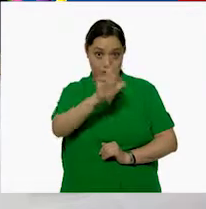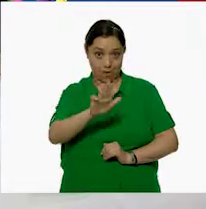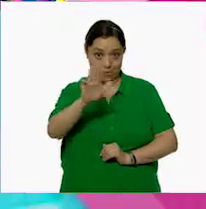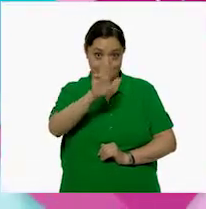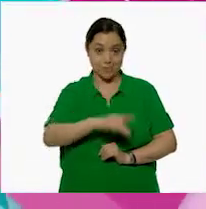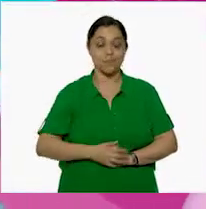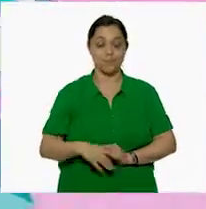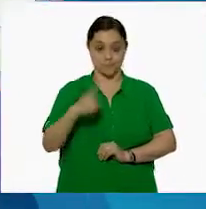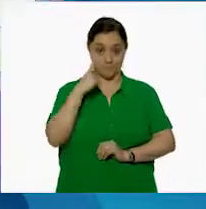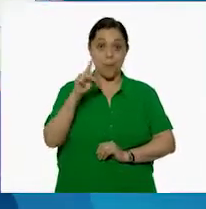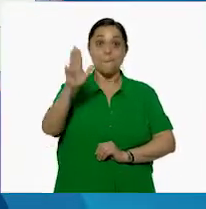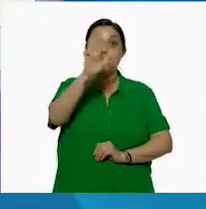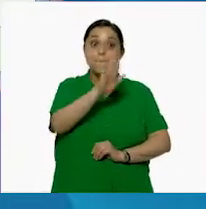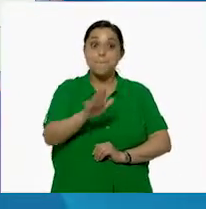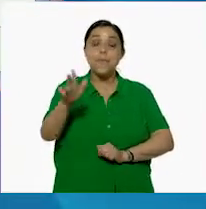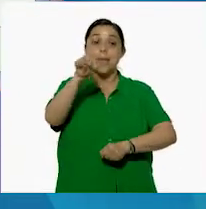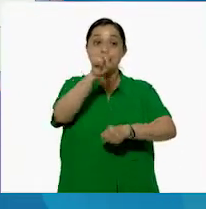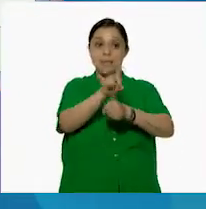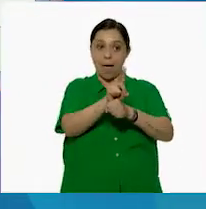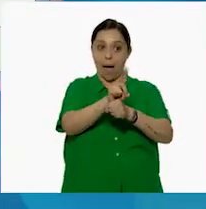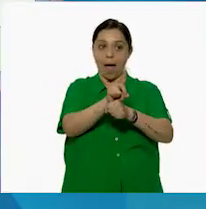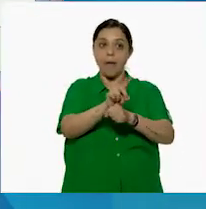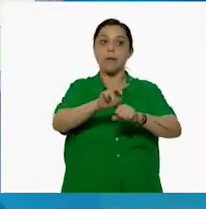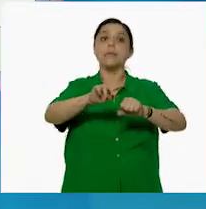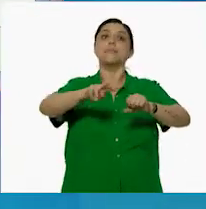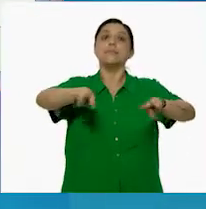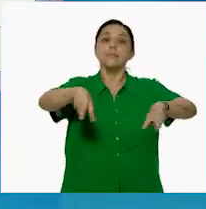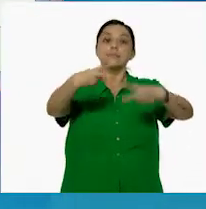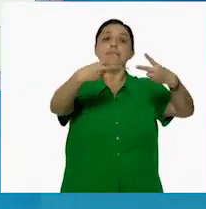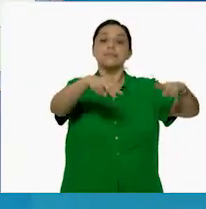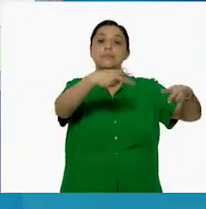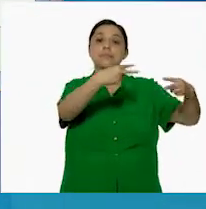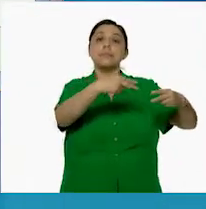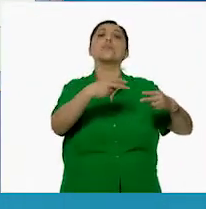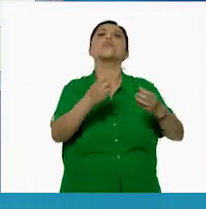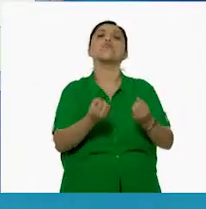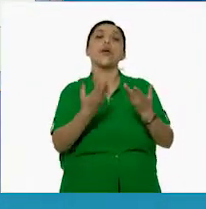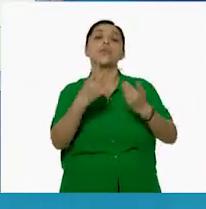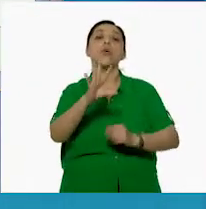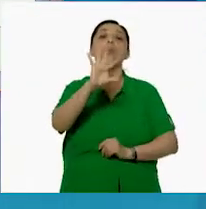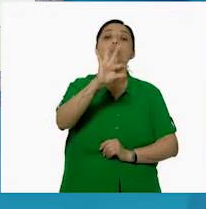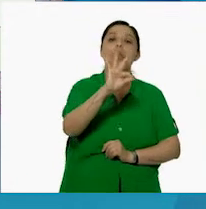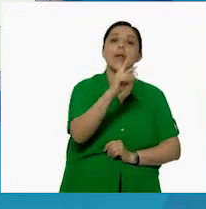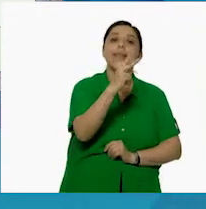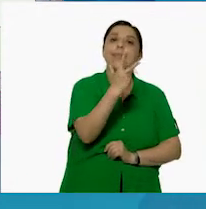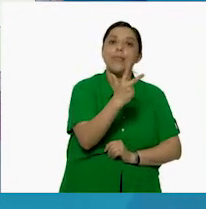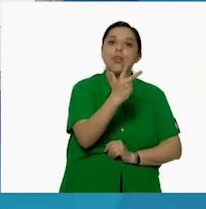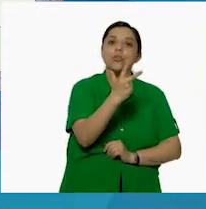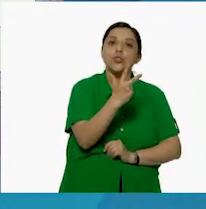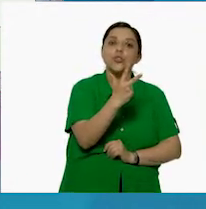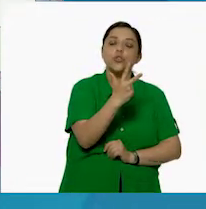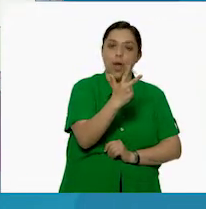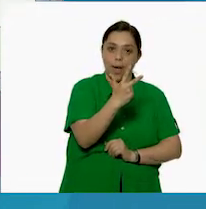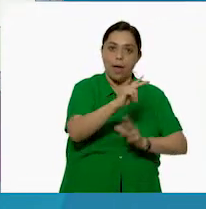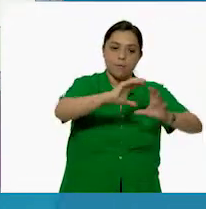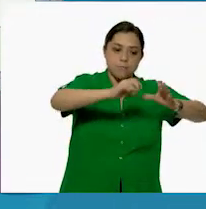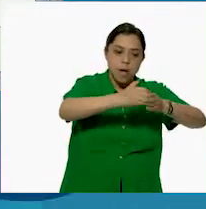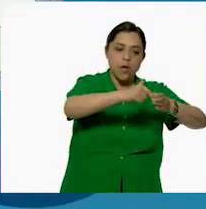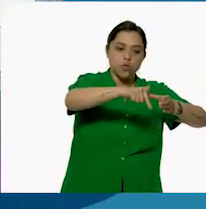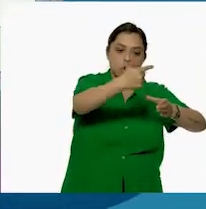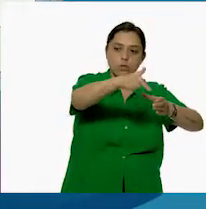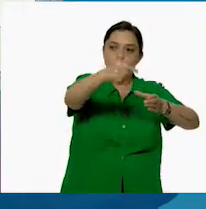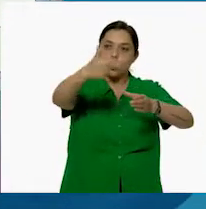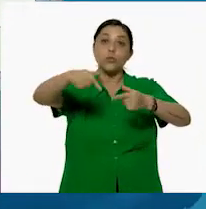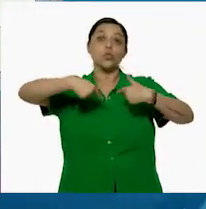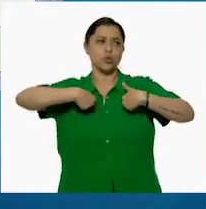El día miércoles se vendieron 42 docenas. Ah, yo puedo hacer esta. Podemos descomponer los